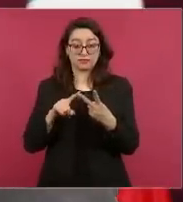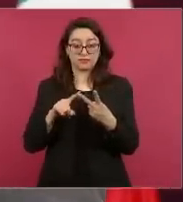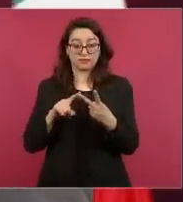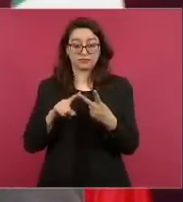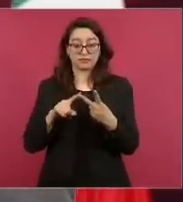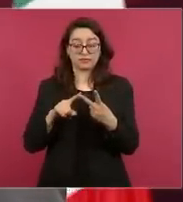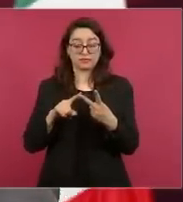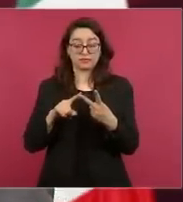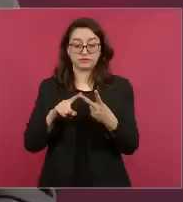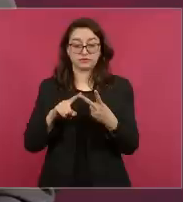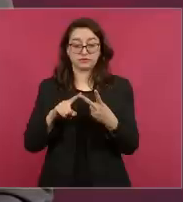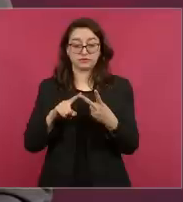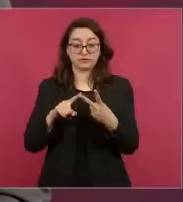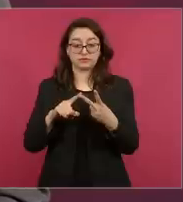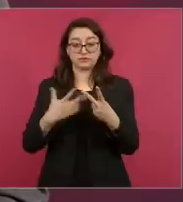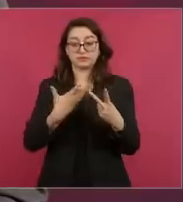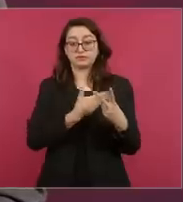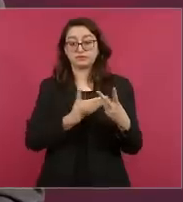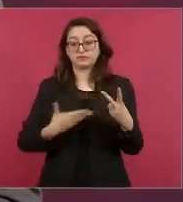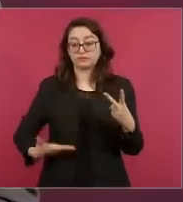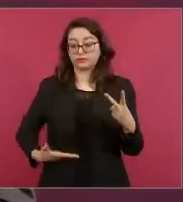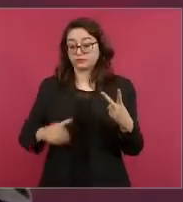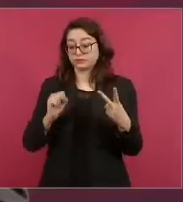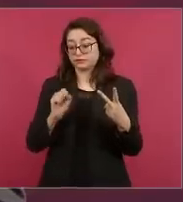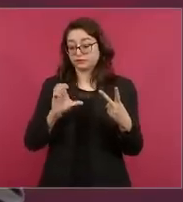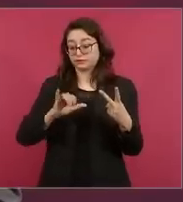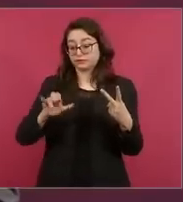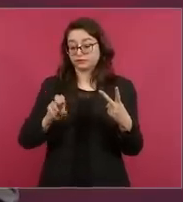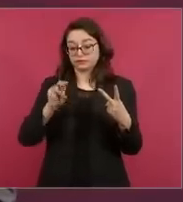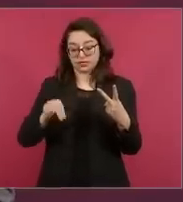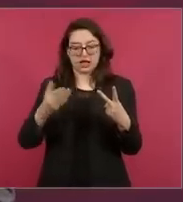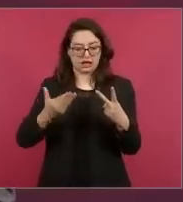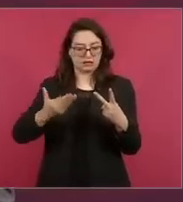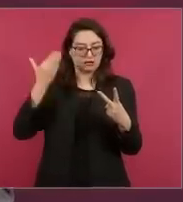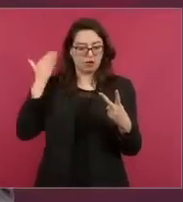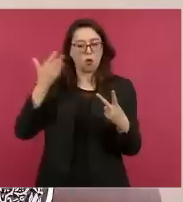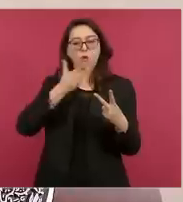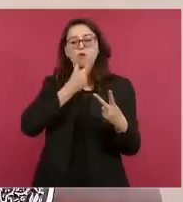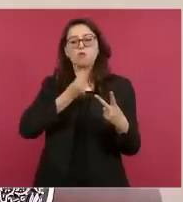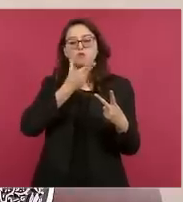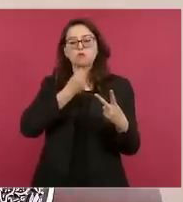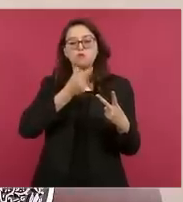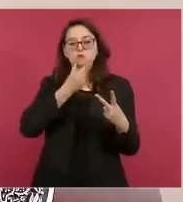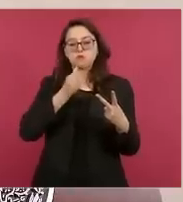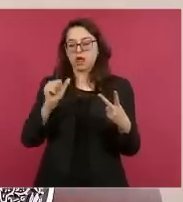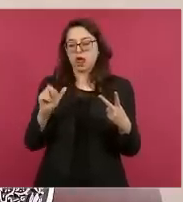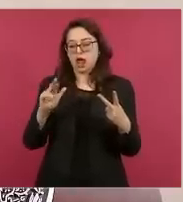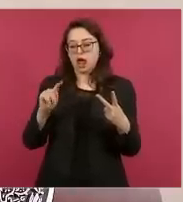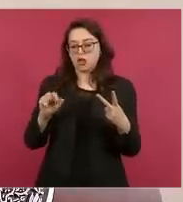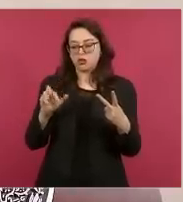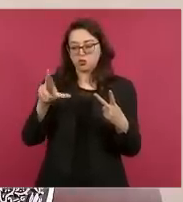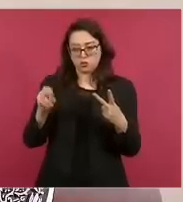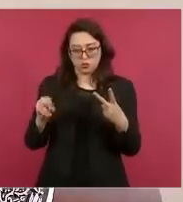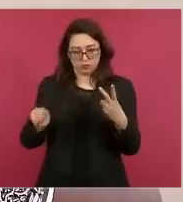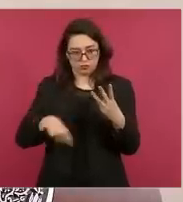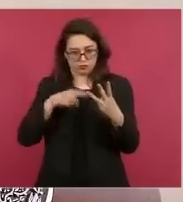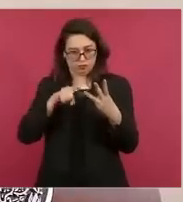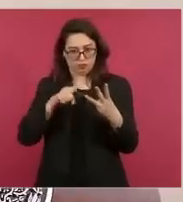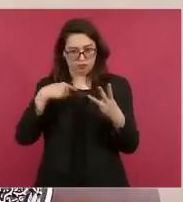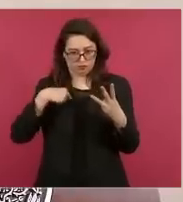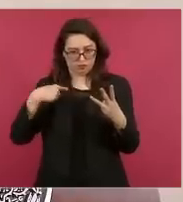de la Suprema Corte, porque recibí un informe